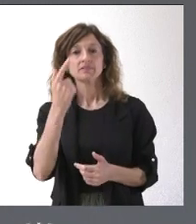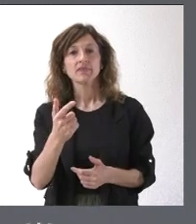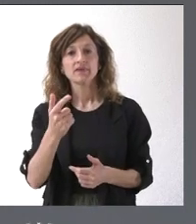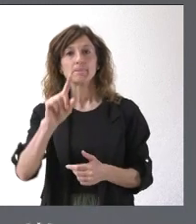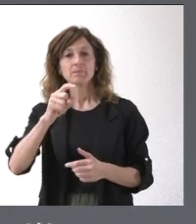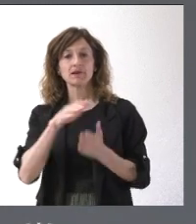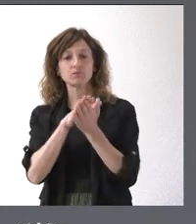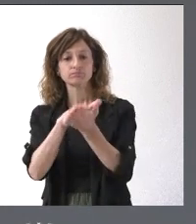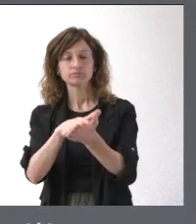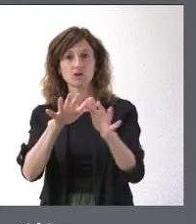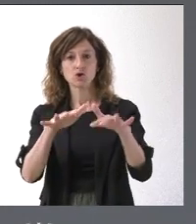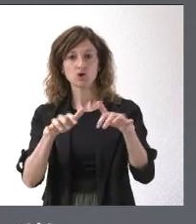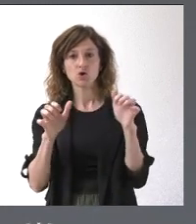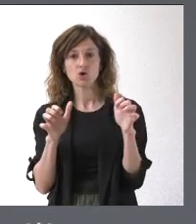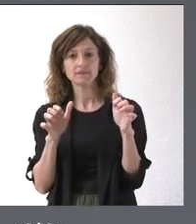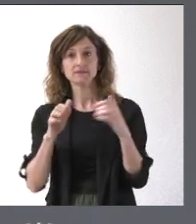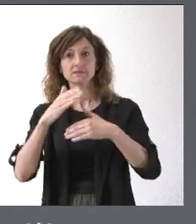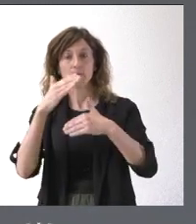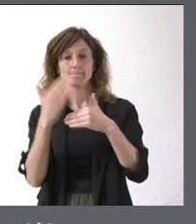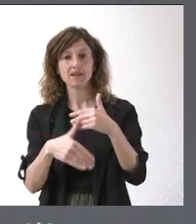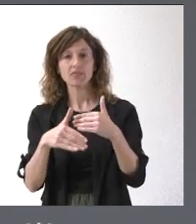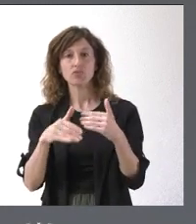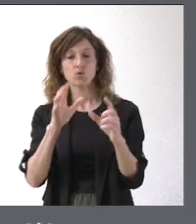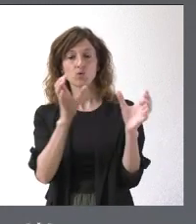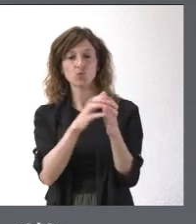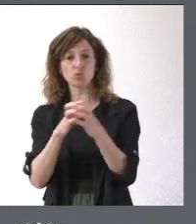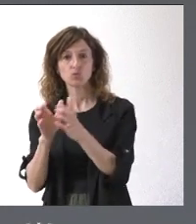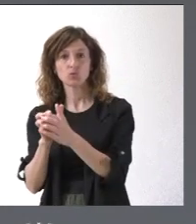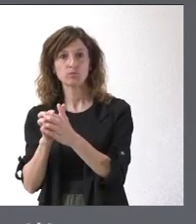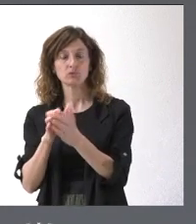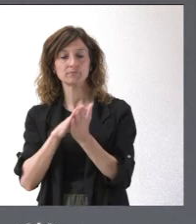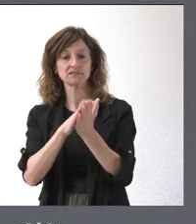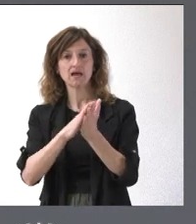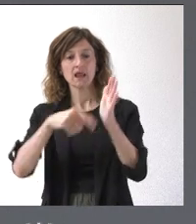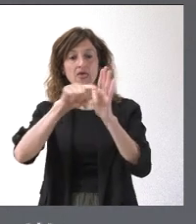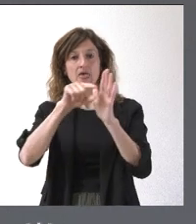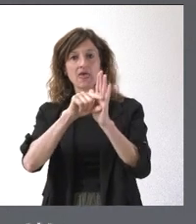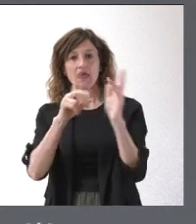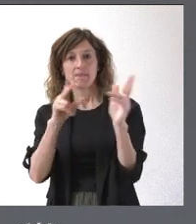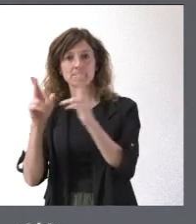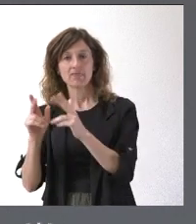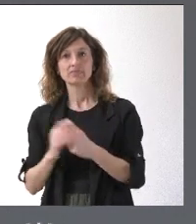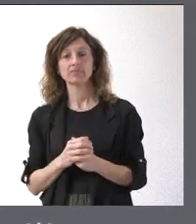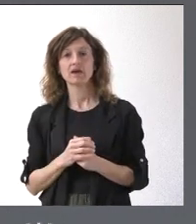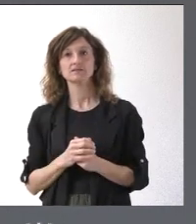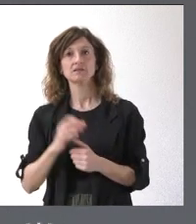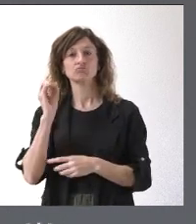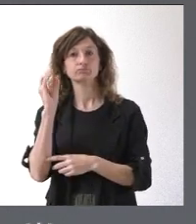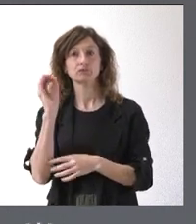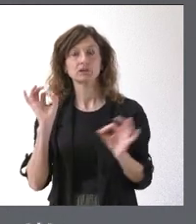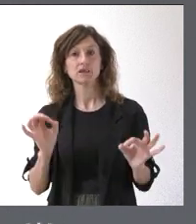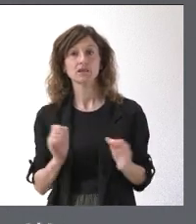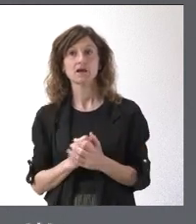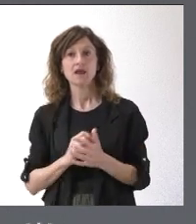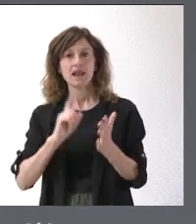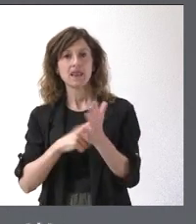vez que entren las Cortes se abre el plazo los distintos grupos para presentar enmiendas, se constituyen las ponencias. No es